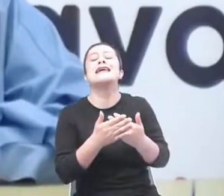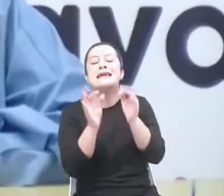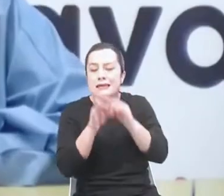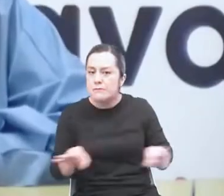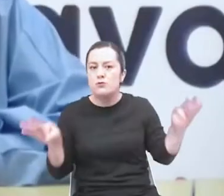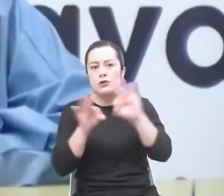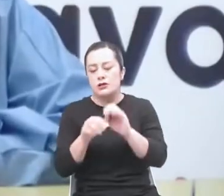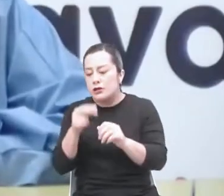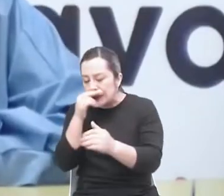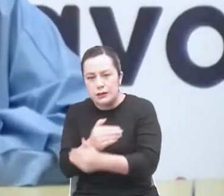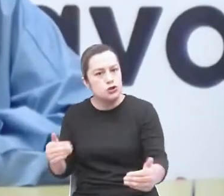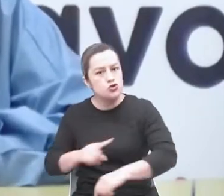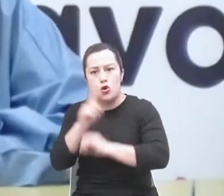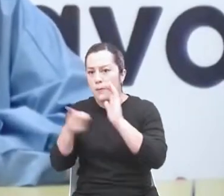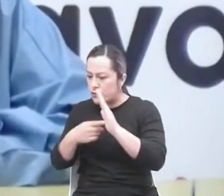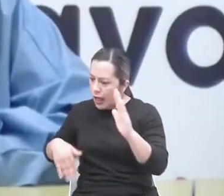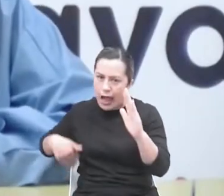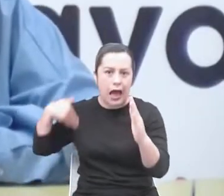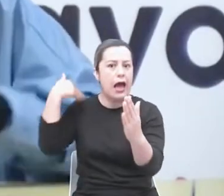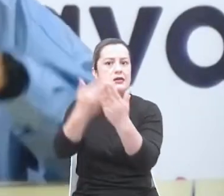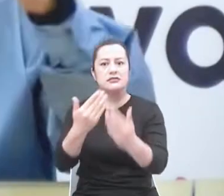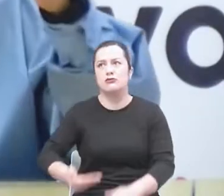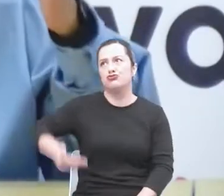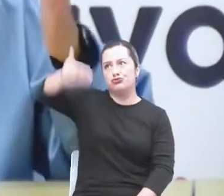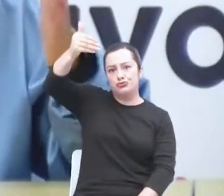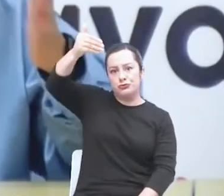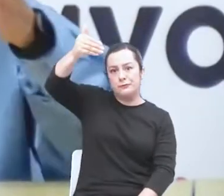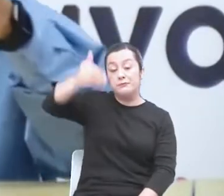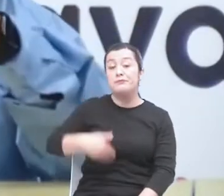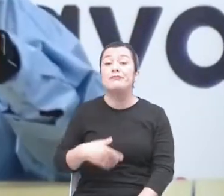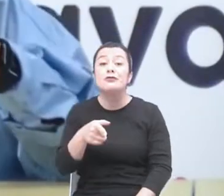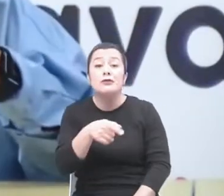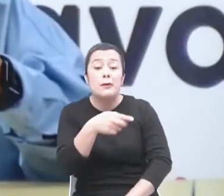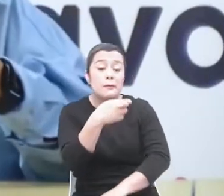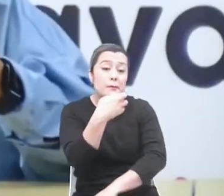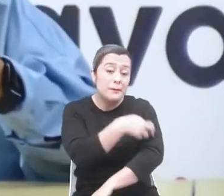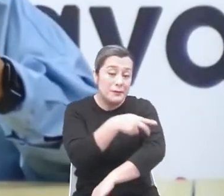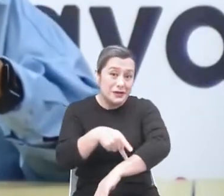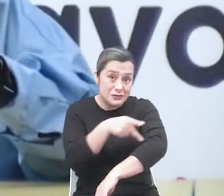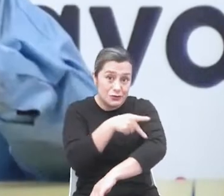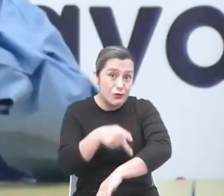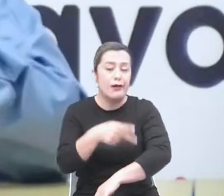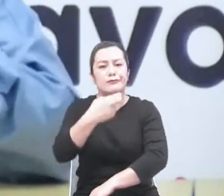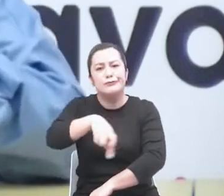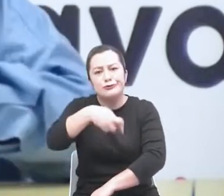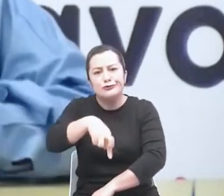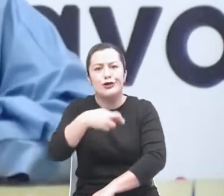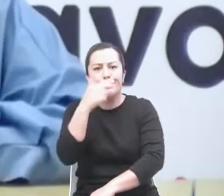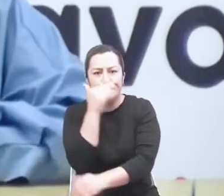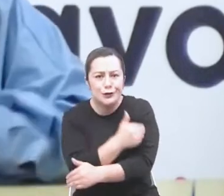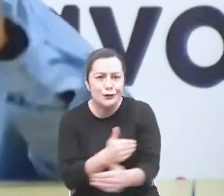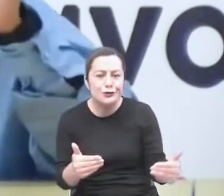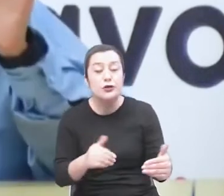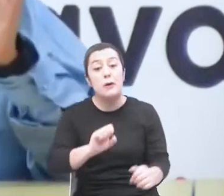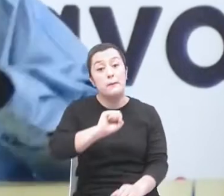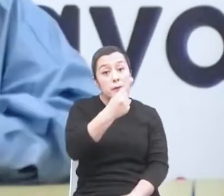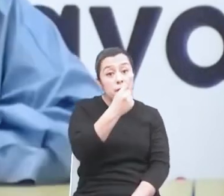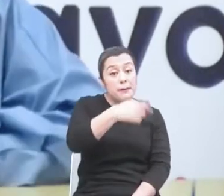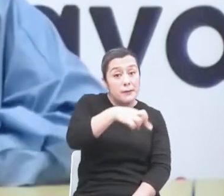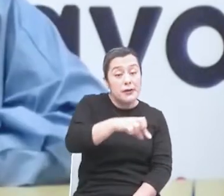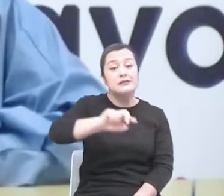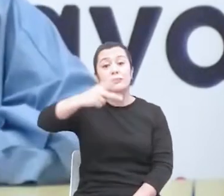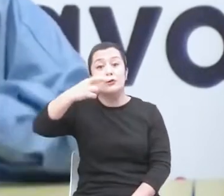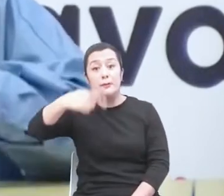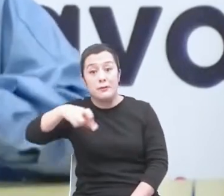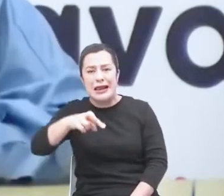Empecemos por los temas de educación inicial, preescolar, los temas de transición, primero y segundo. Ahí hay